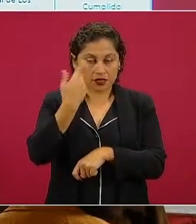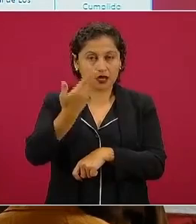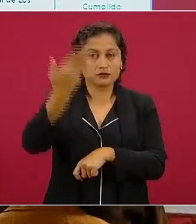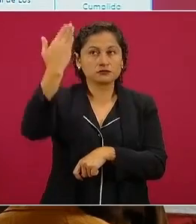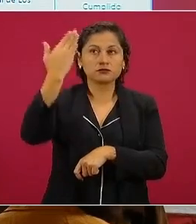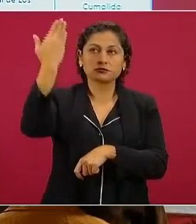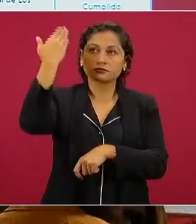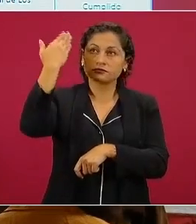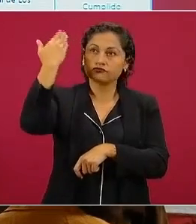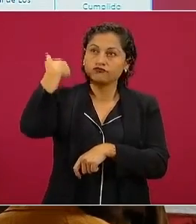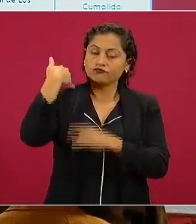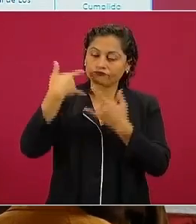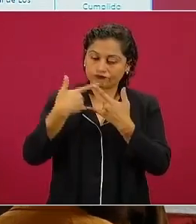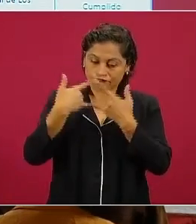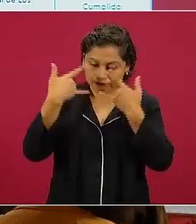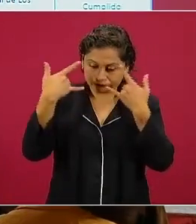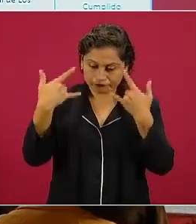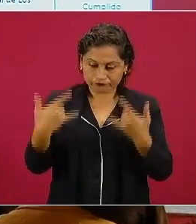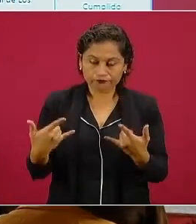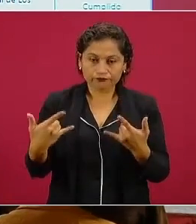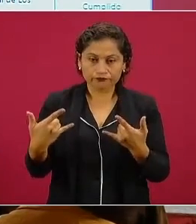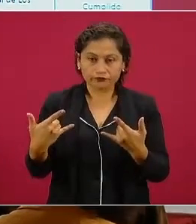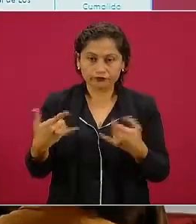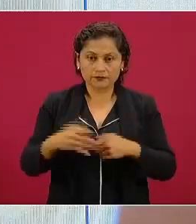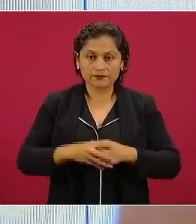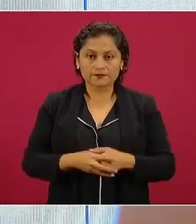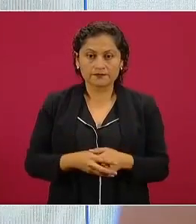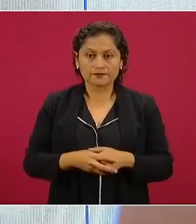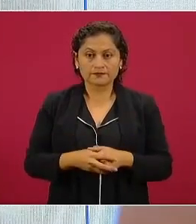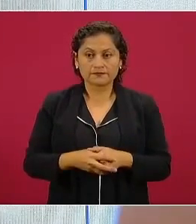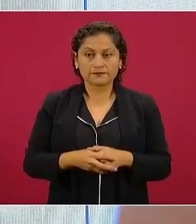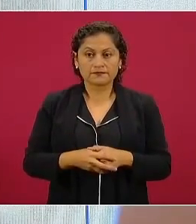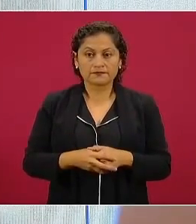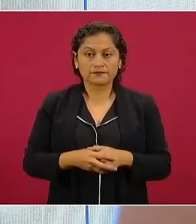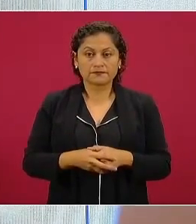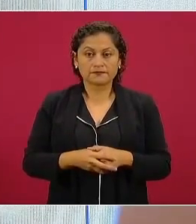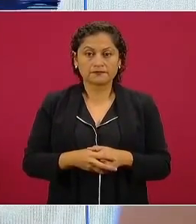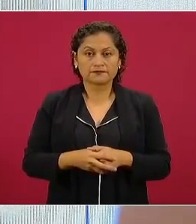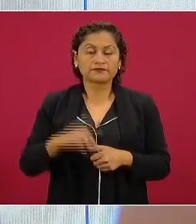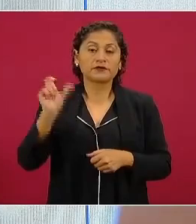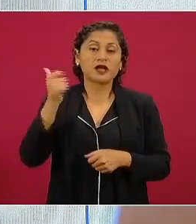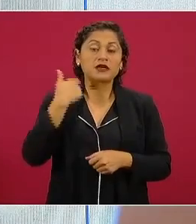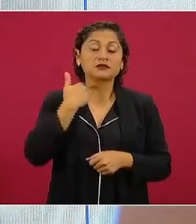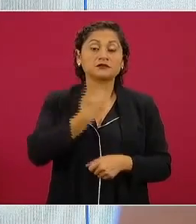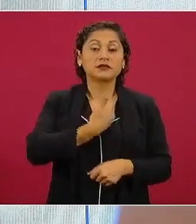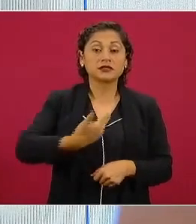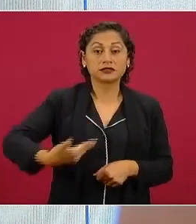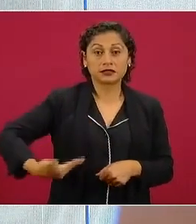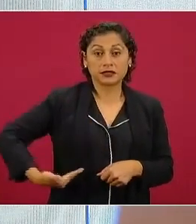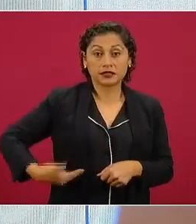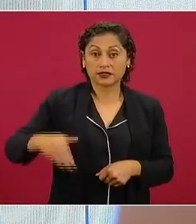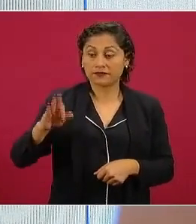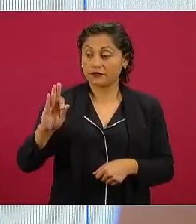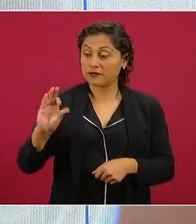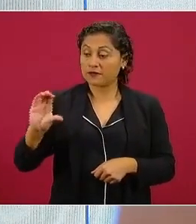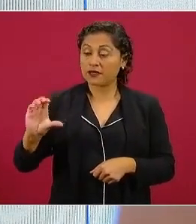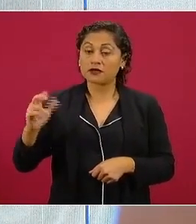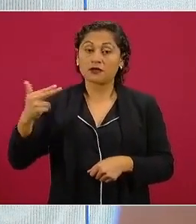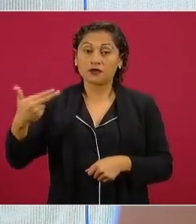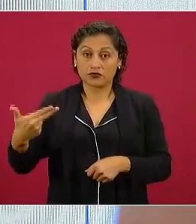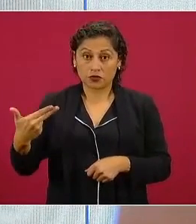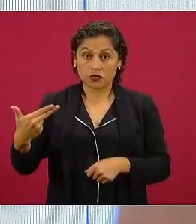el presidente Calderón la empresa